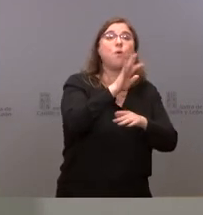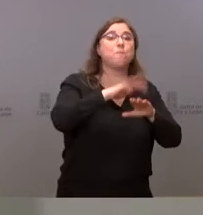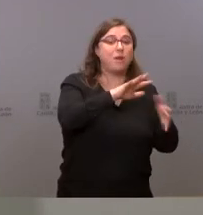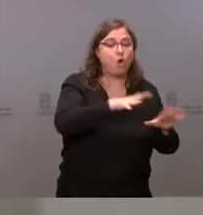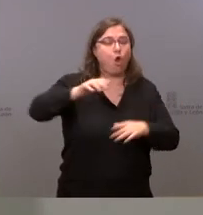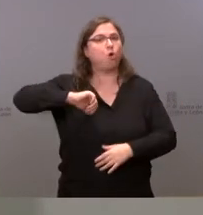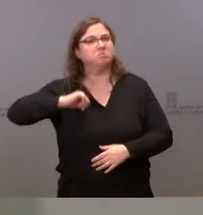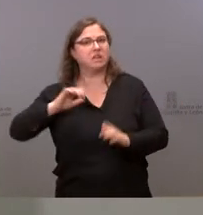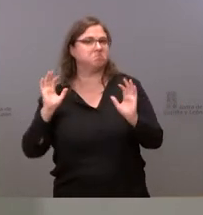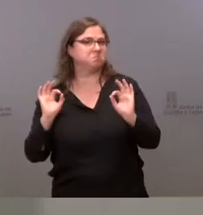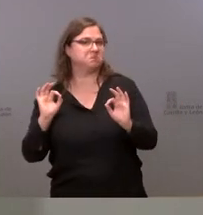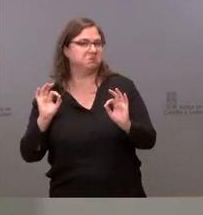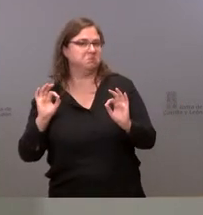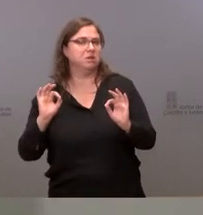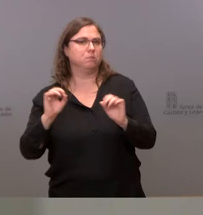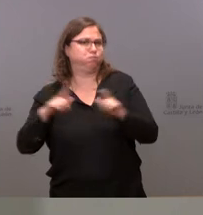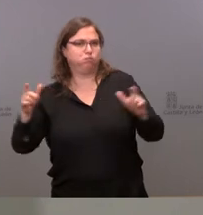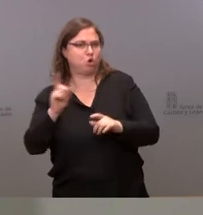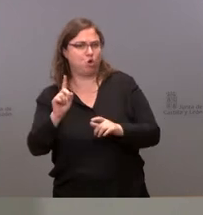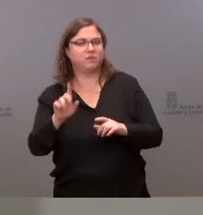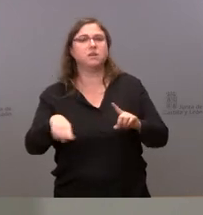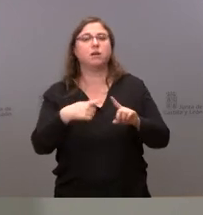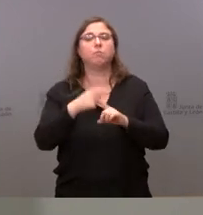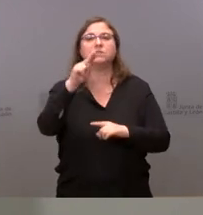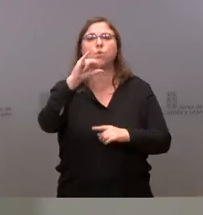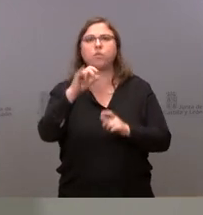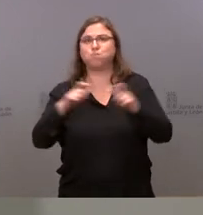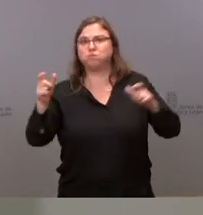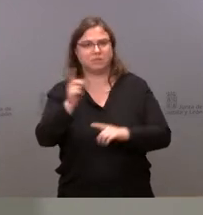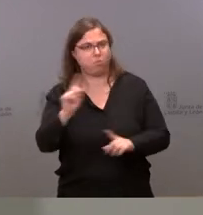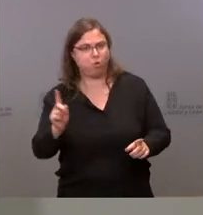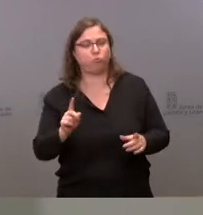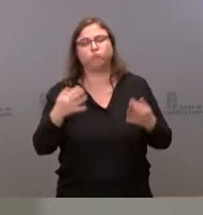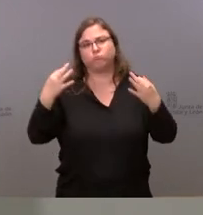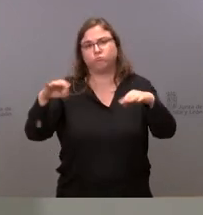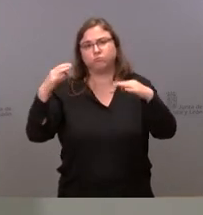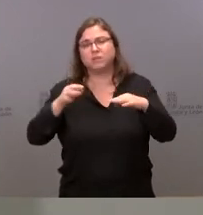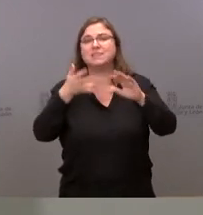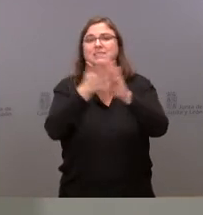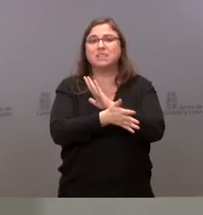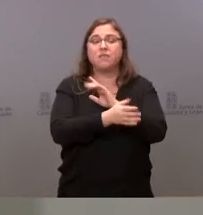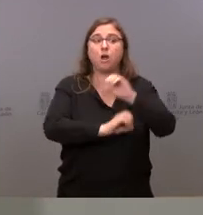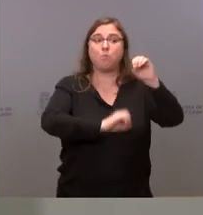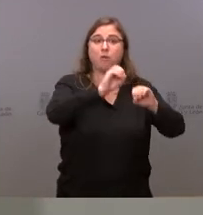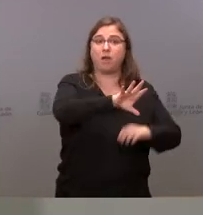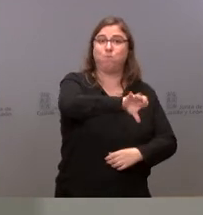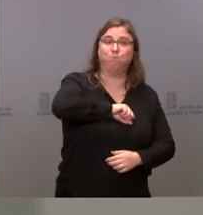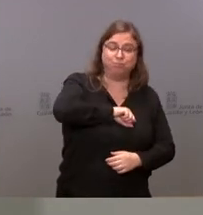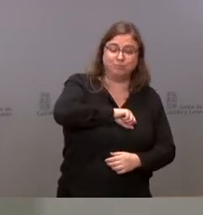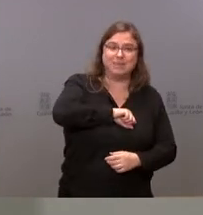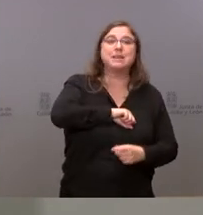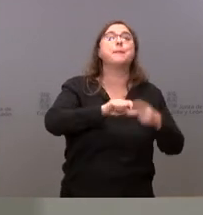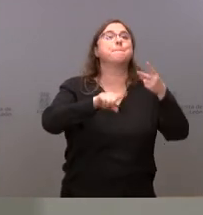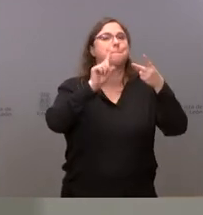hospitalización ni a UCI y por tanto la incidencia de la enfermedad no sólo es la